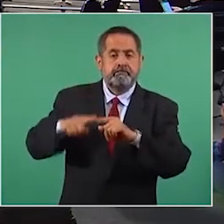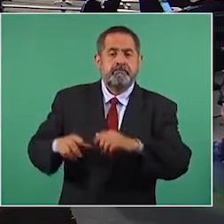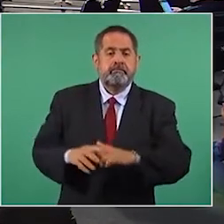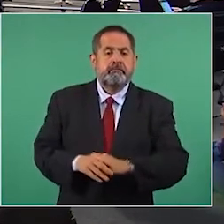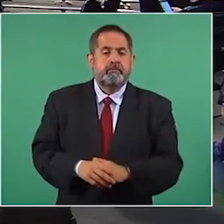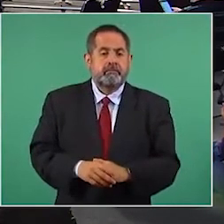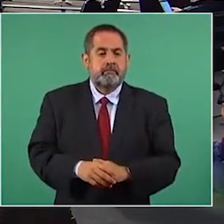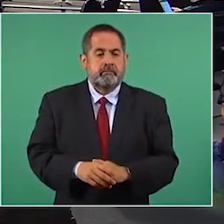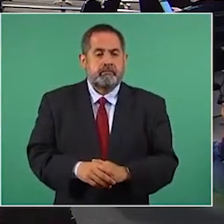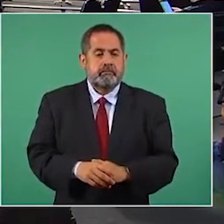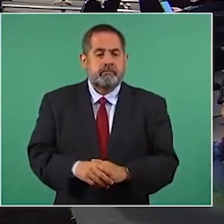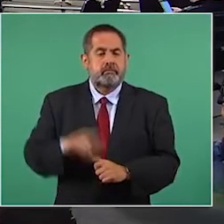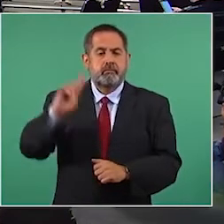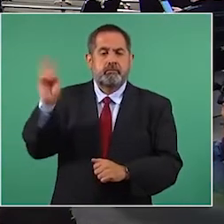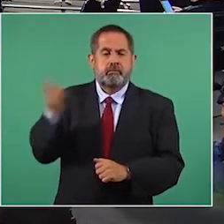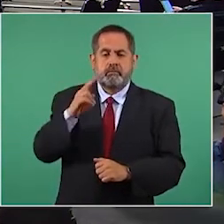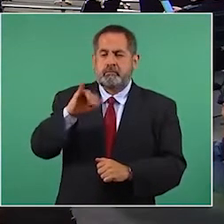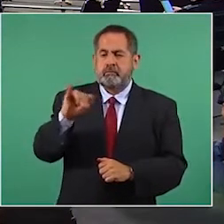John Hoppins.